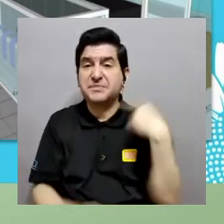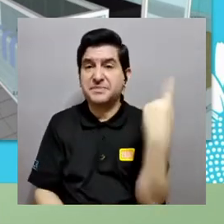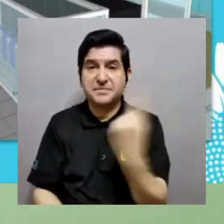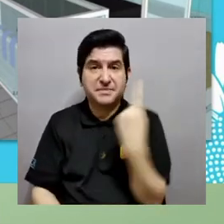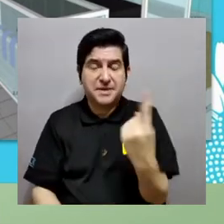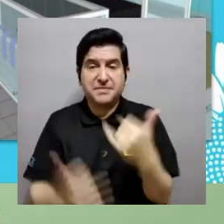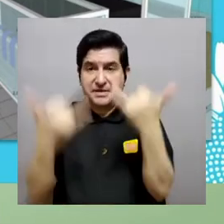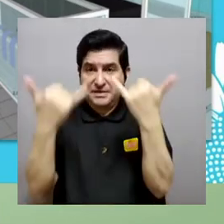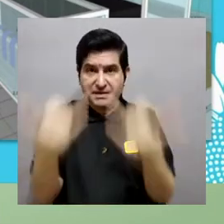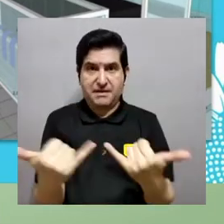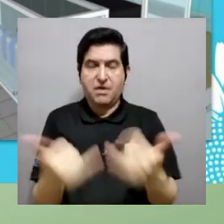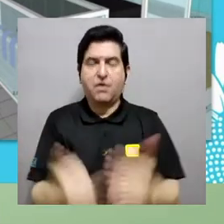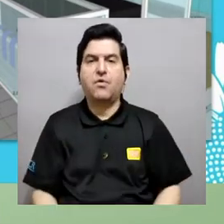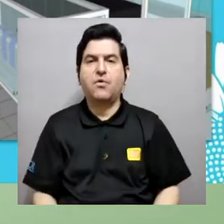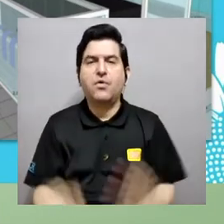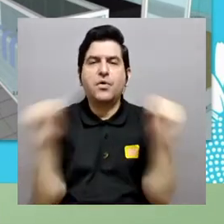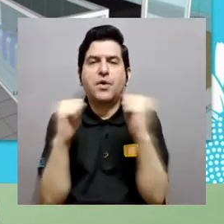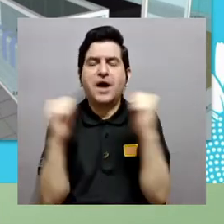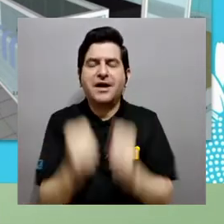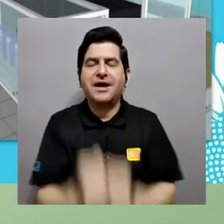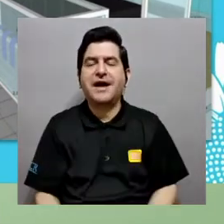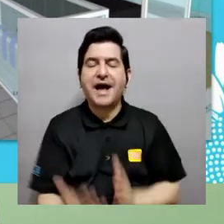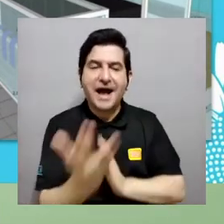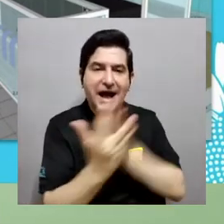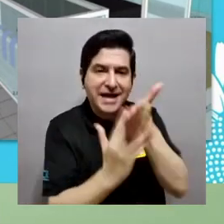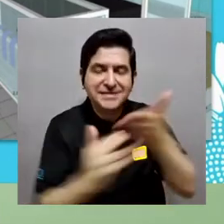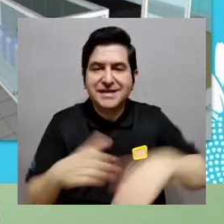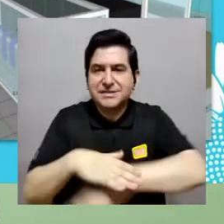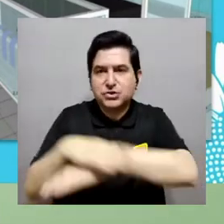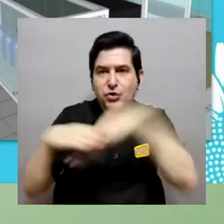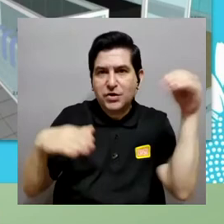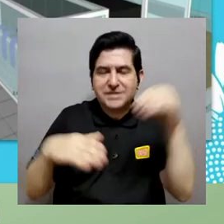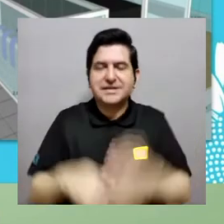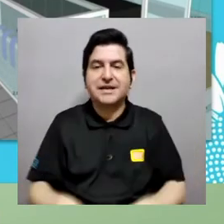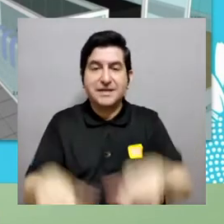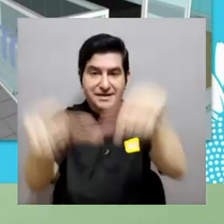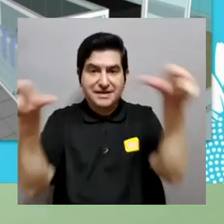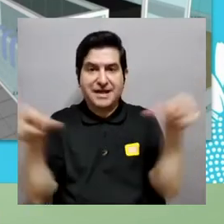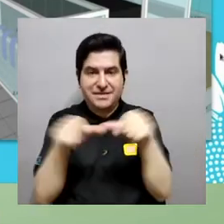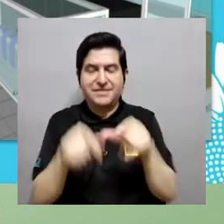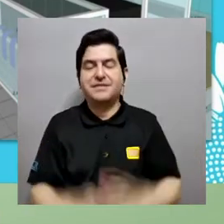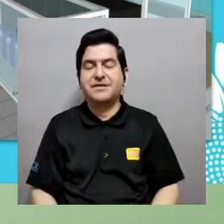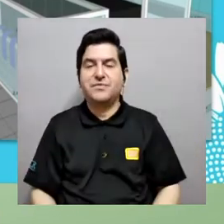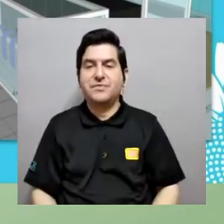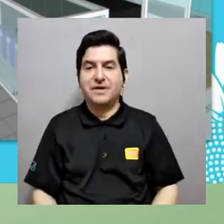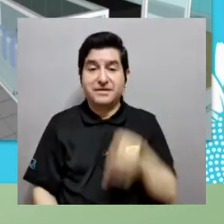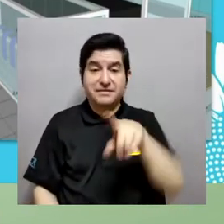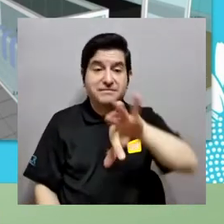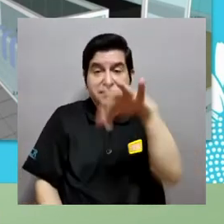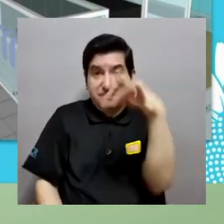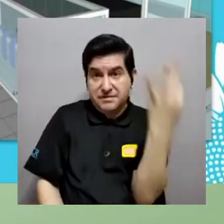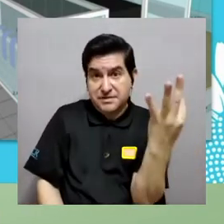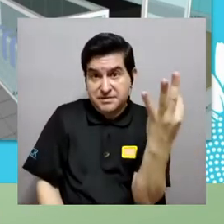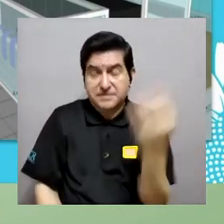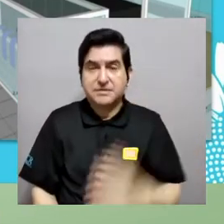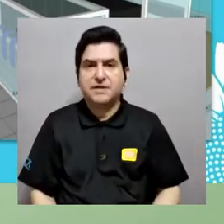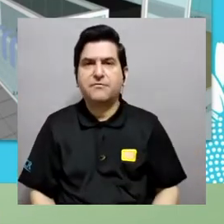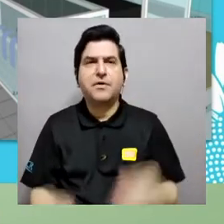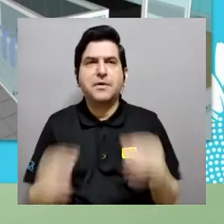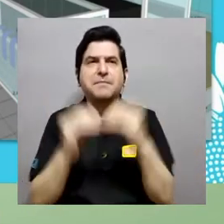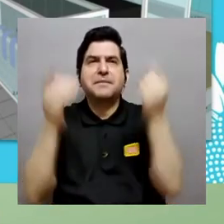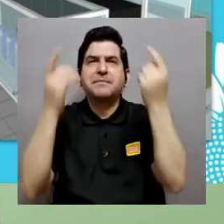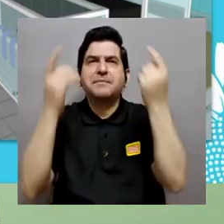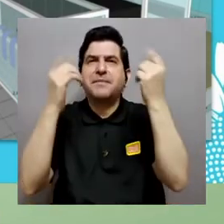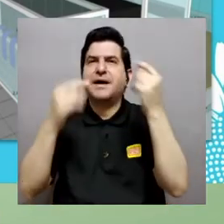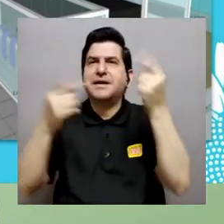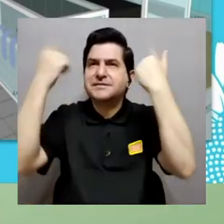el piso donde se encuentran todos los computadores, pues simplemente solo se va a hacer este refrigerar la entrada y la salida de estos racks donde